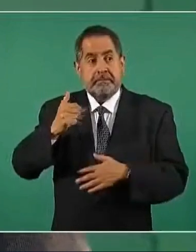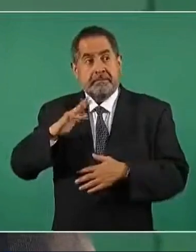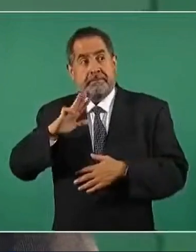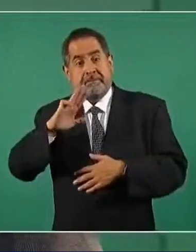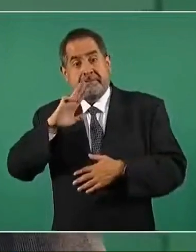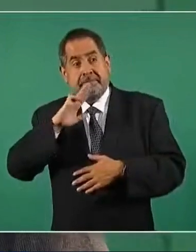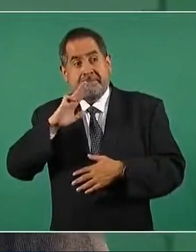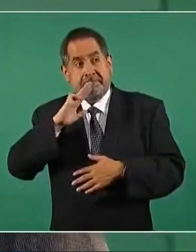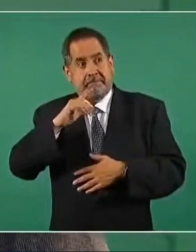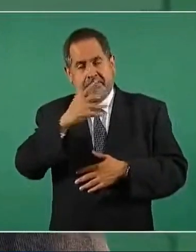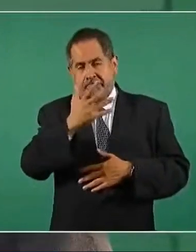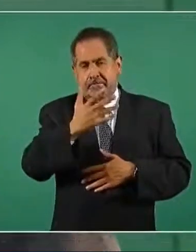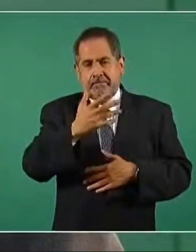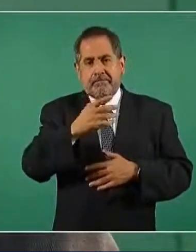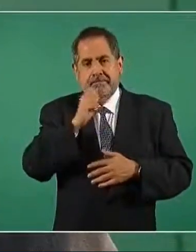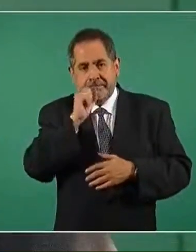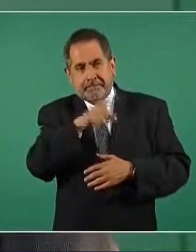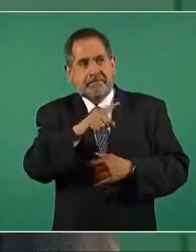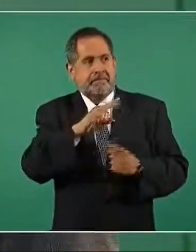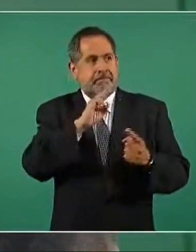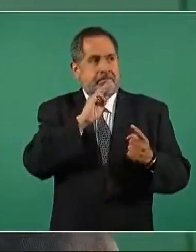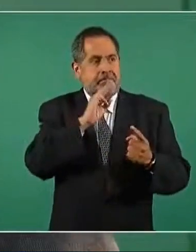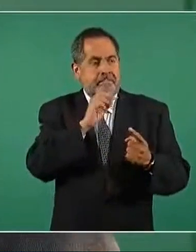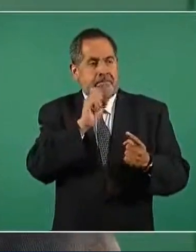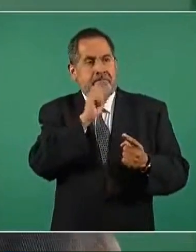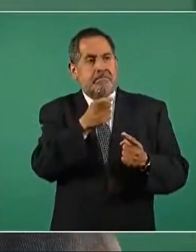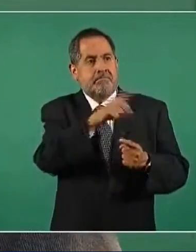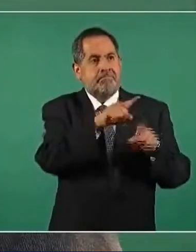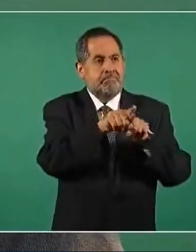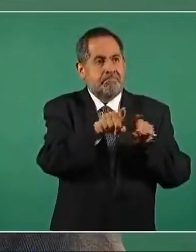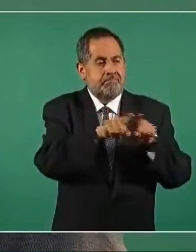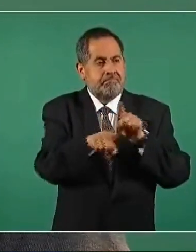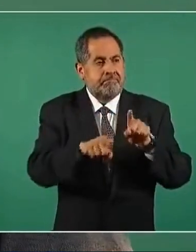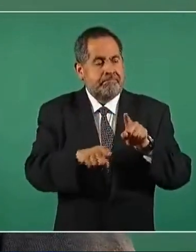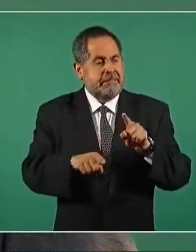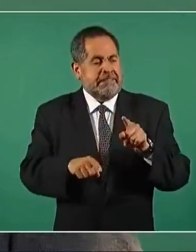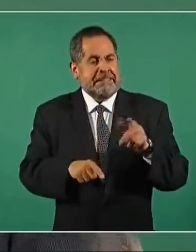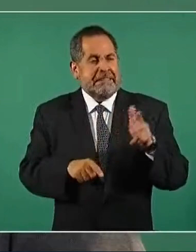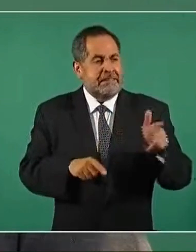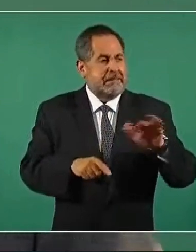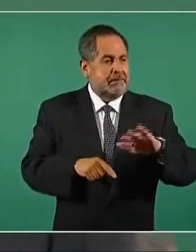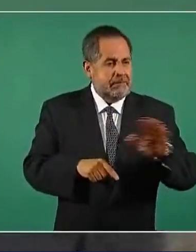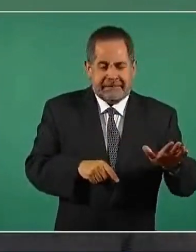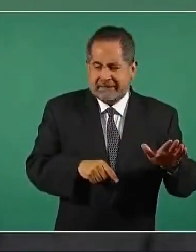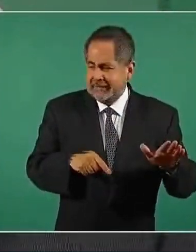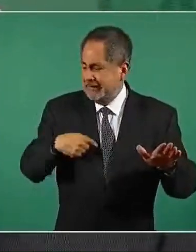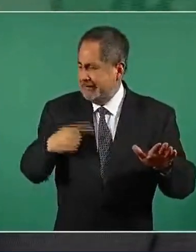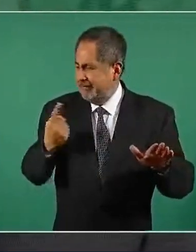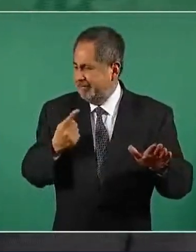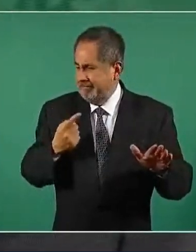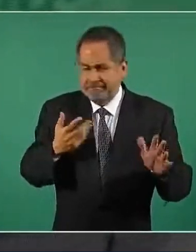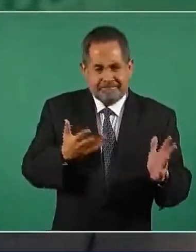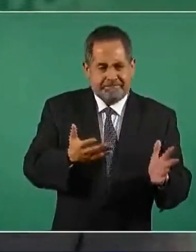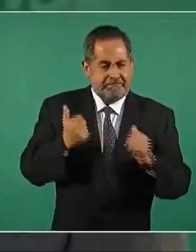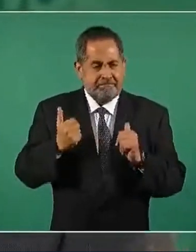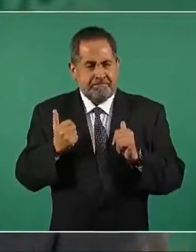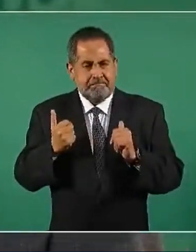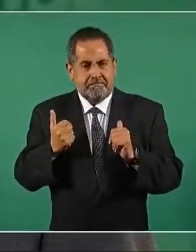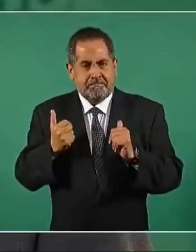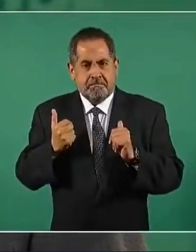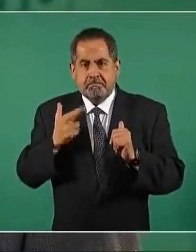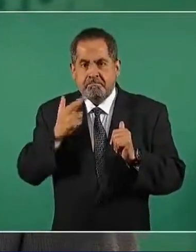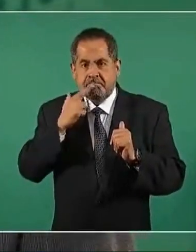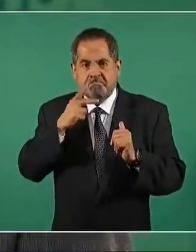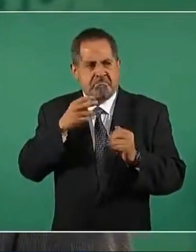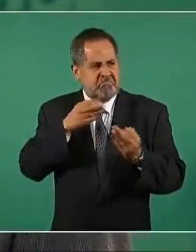del funcionario y los hermanos, entonces deciden eliminarlos a